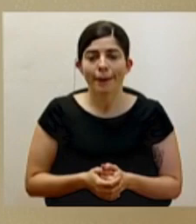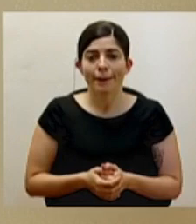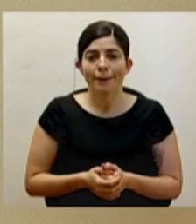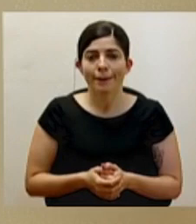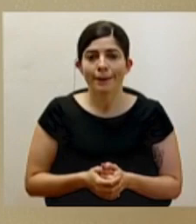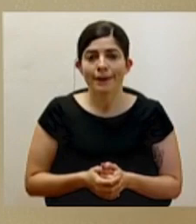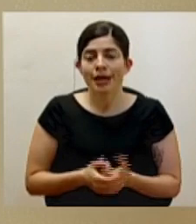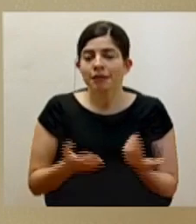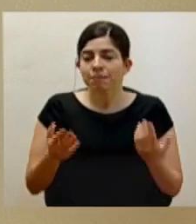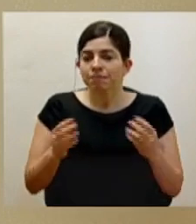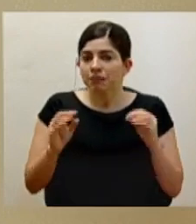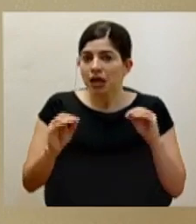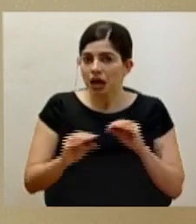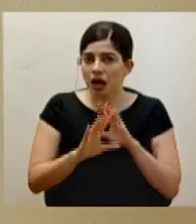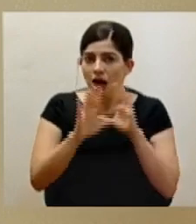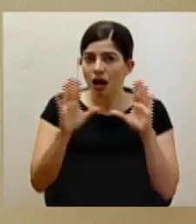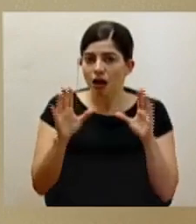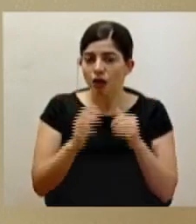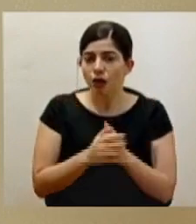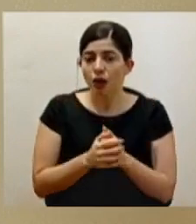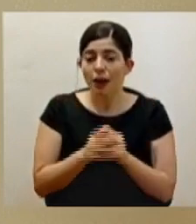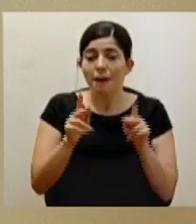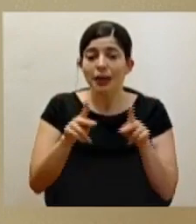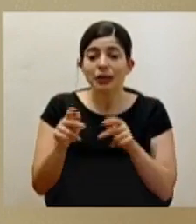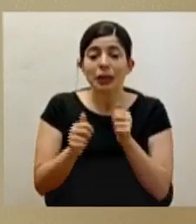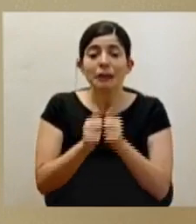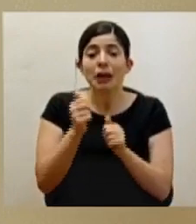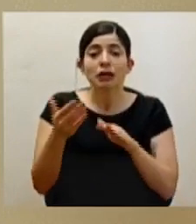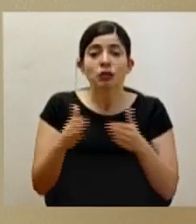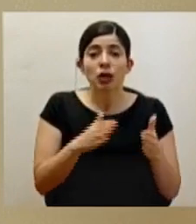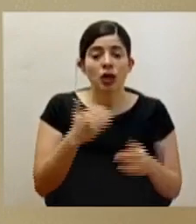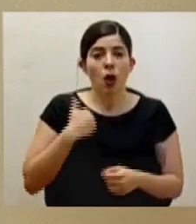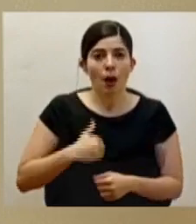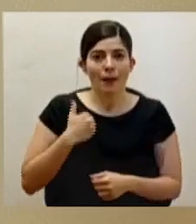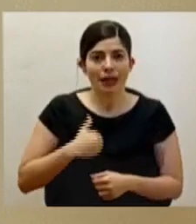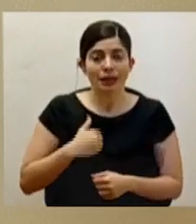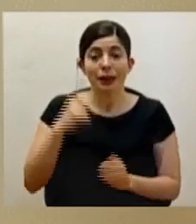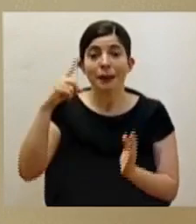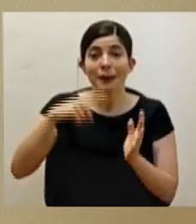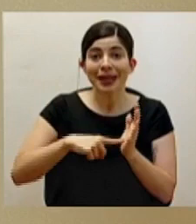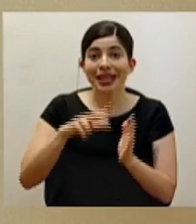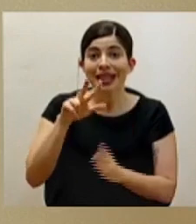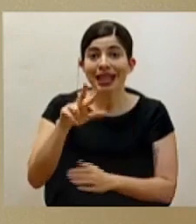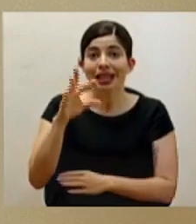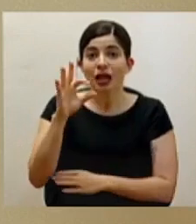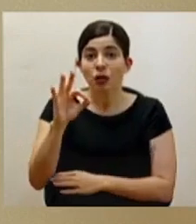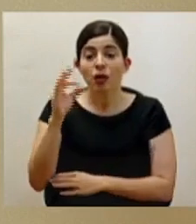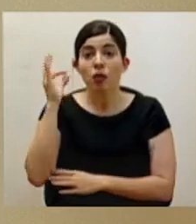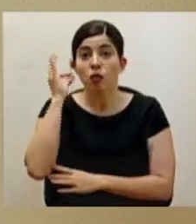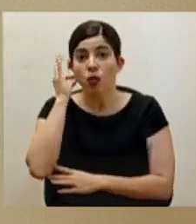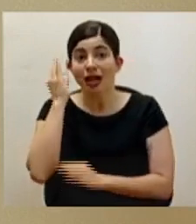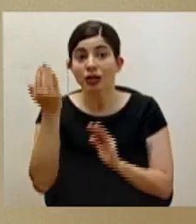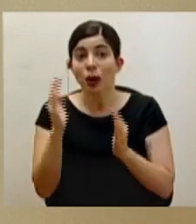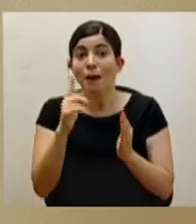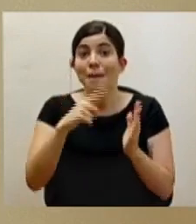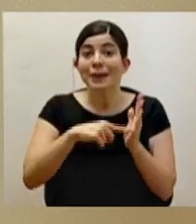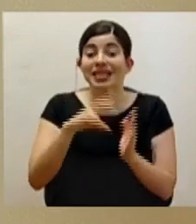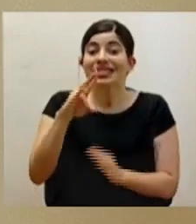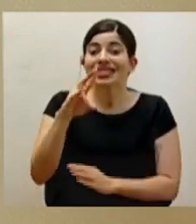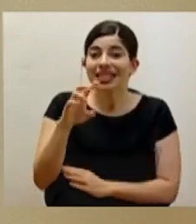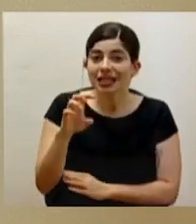Y es claro que los que más han fallecido son hombres. Tenemos 1.039 mujeres versus 1